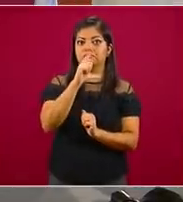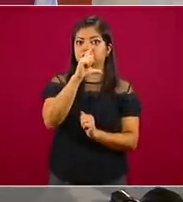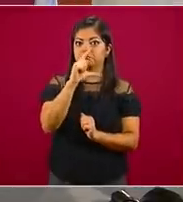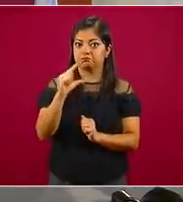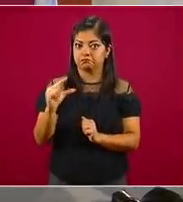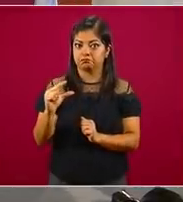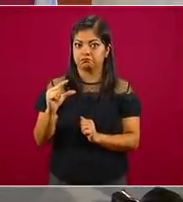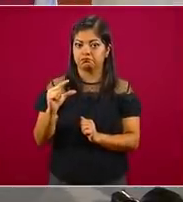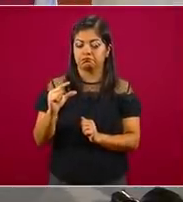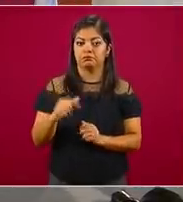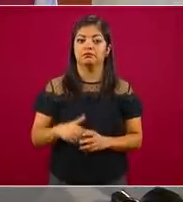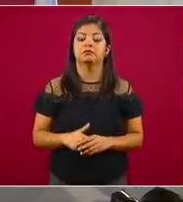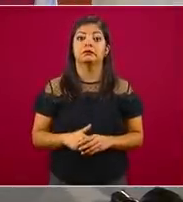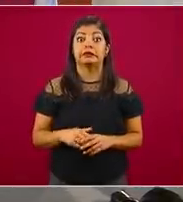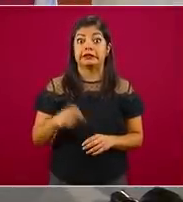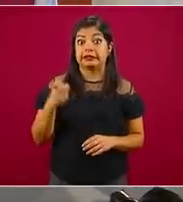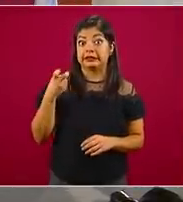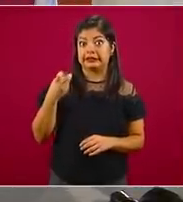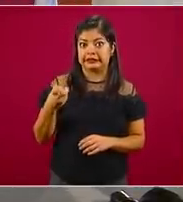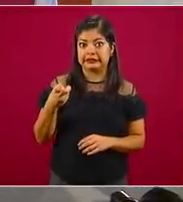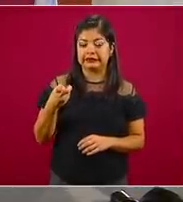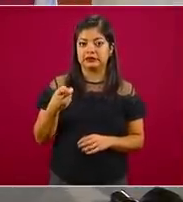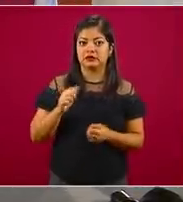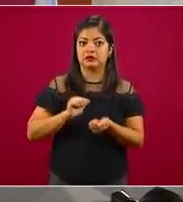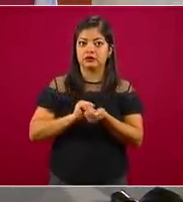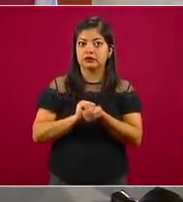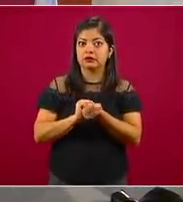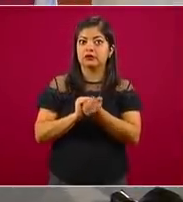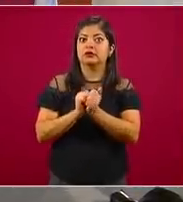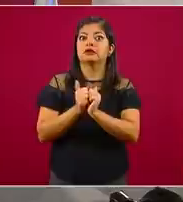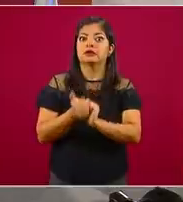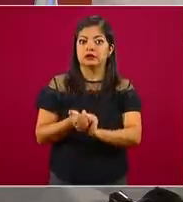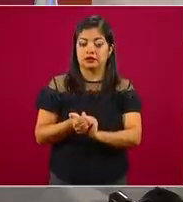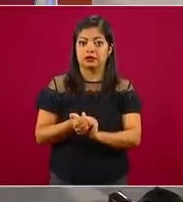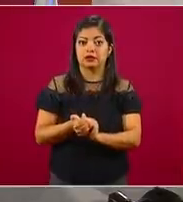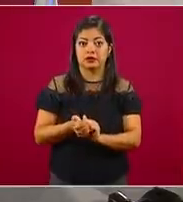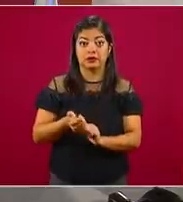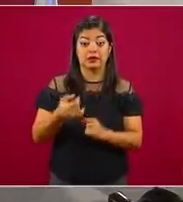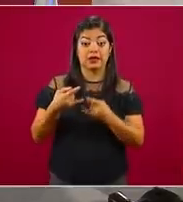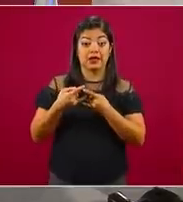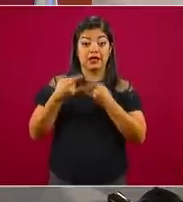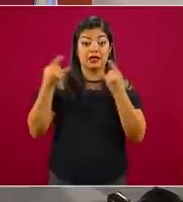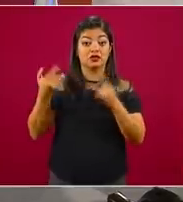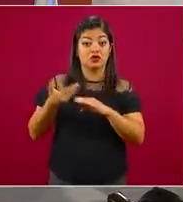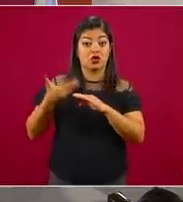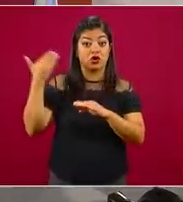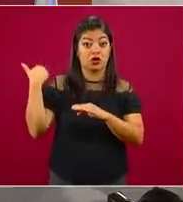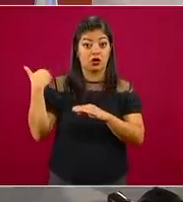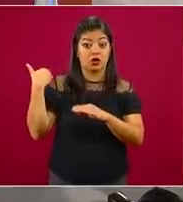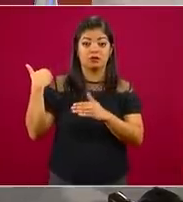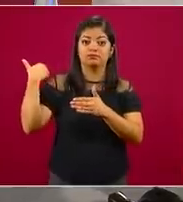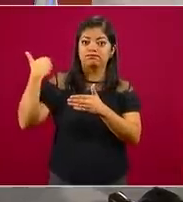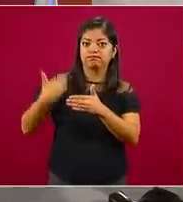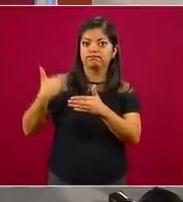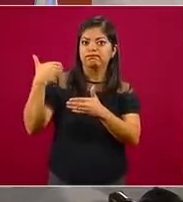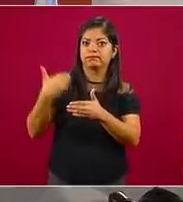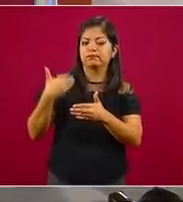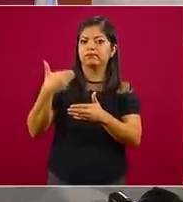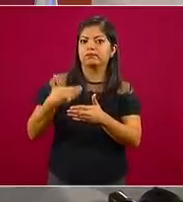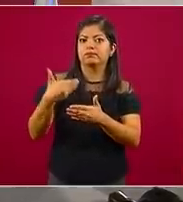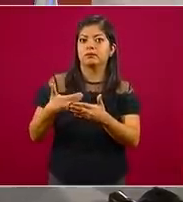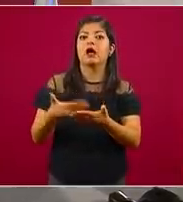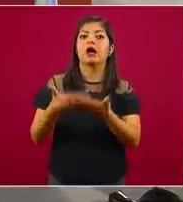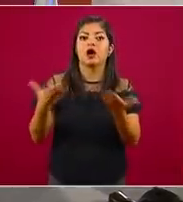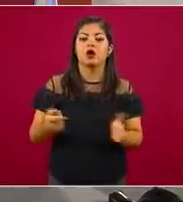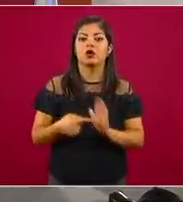histórica. Esta es la brecha entre la tendencia histórica y los resultados